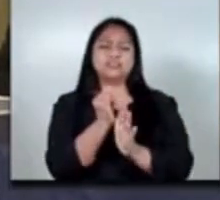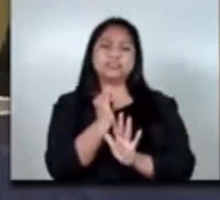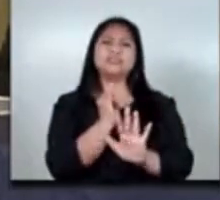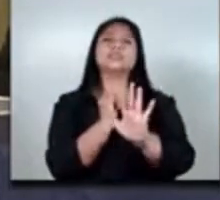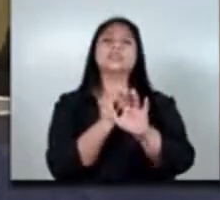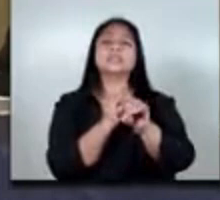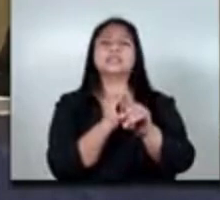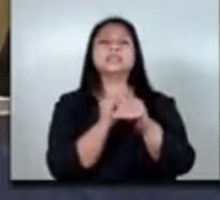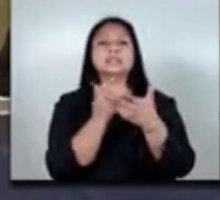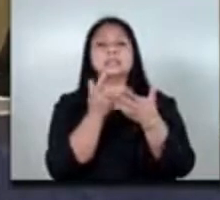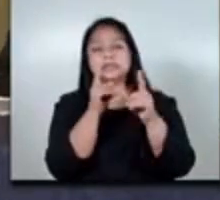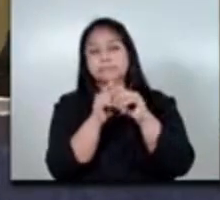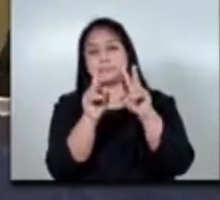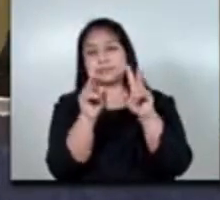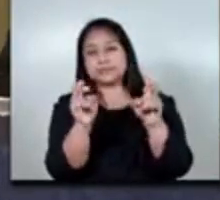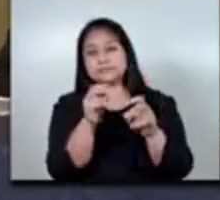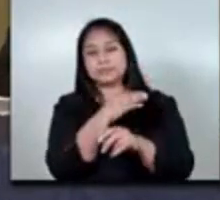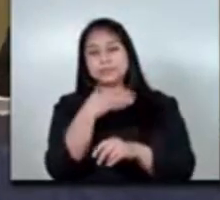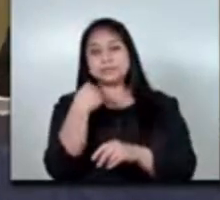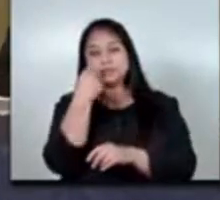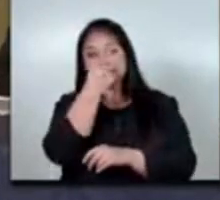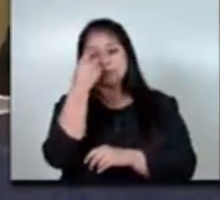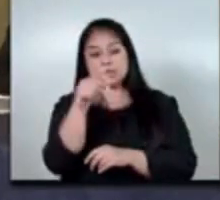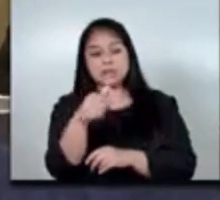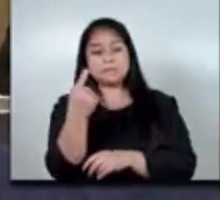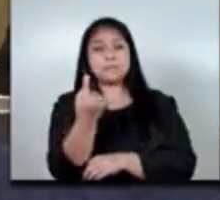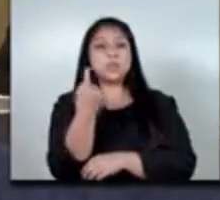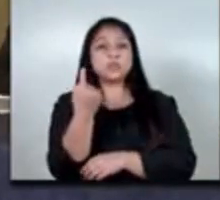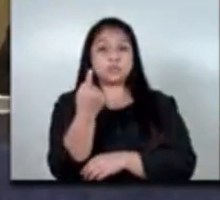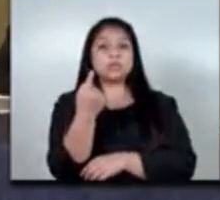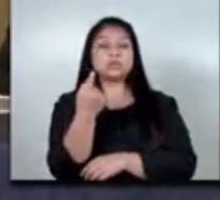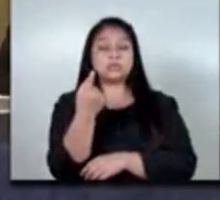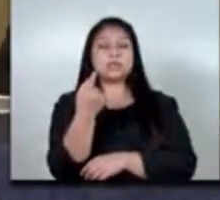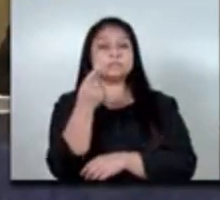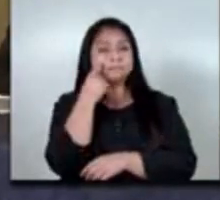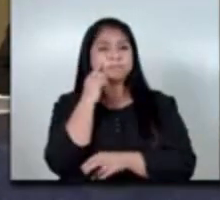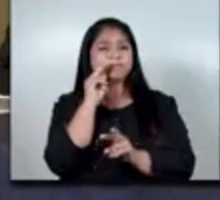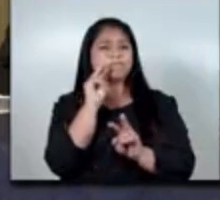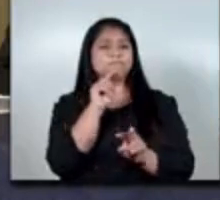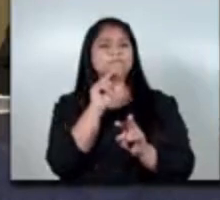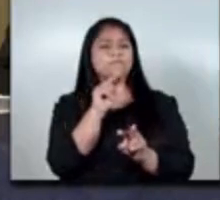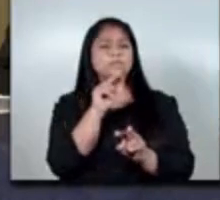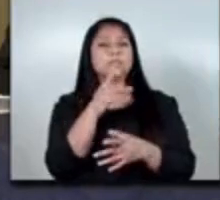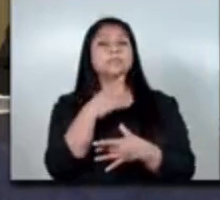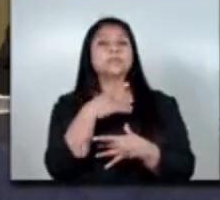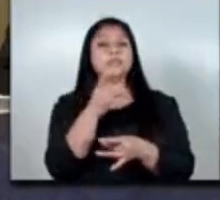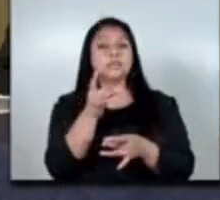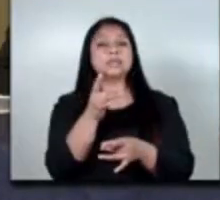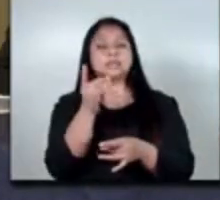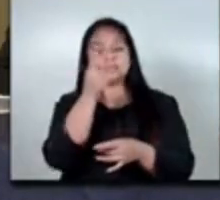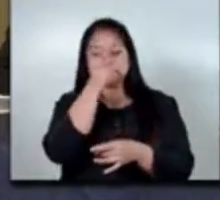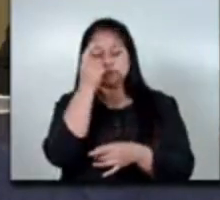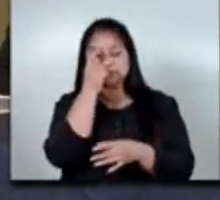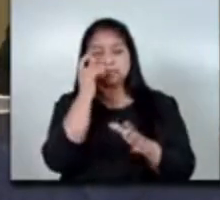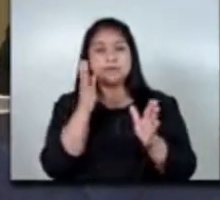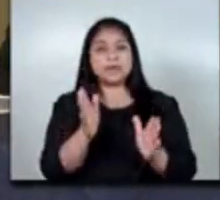a esa parte del ministerio de trabajo que resulta ser fundamental velar por los intereses de los trabajadores